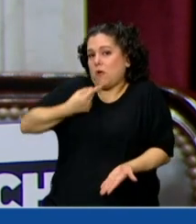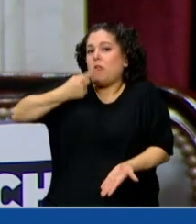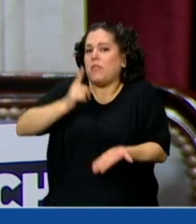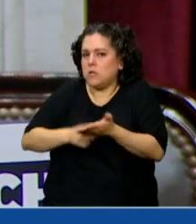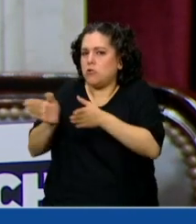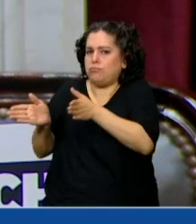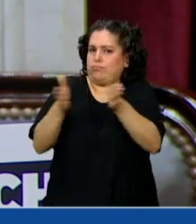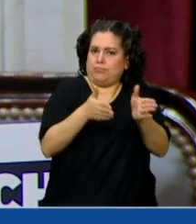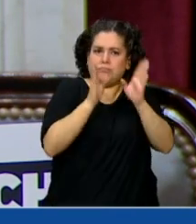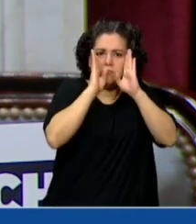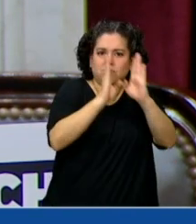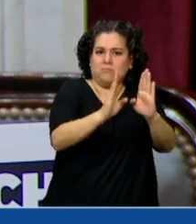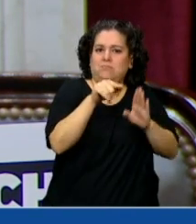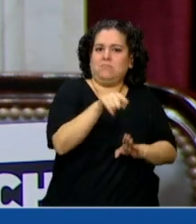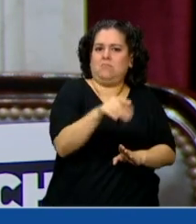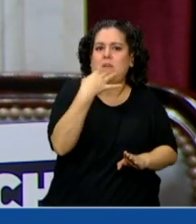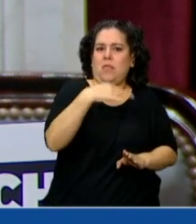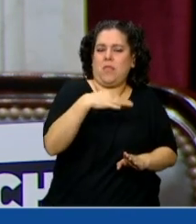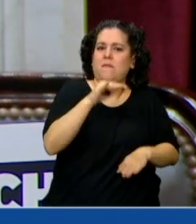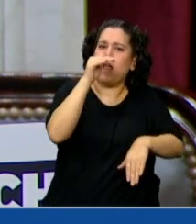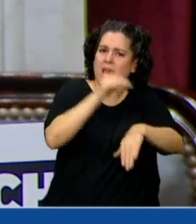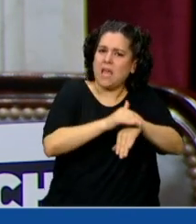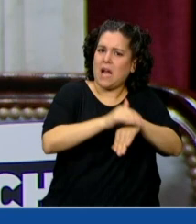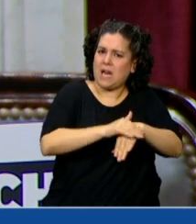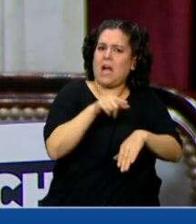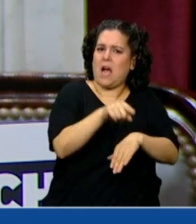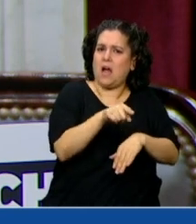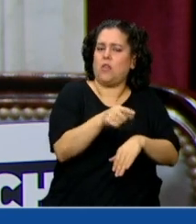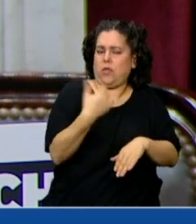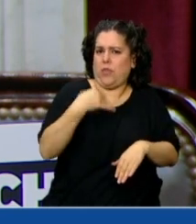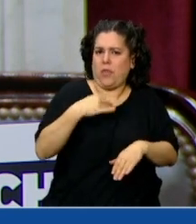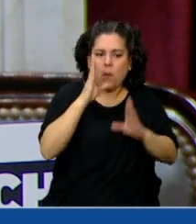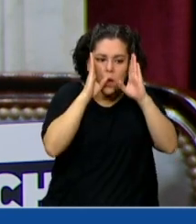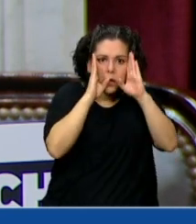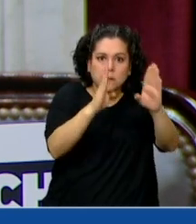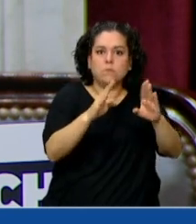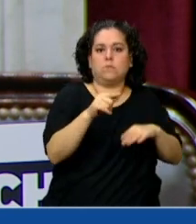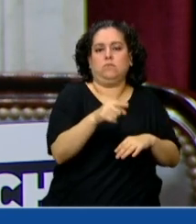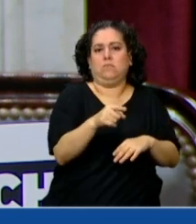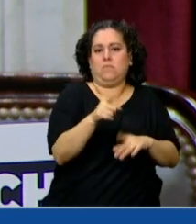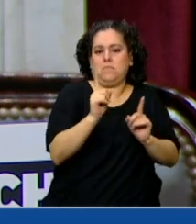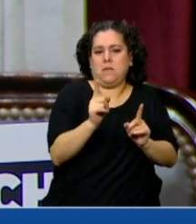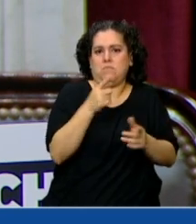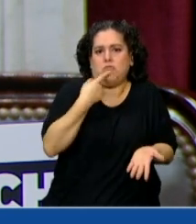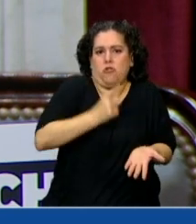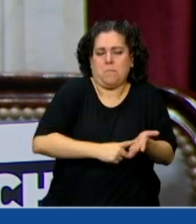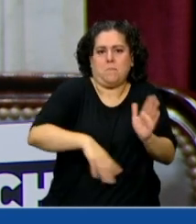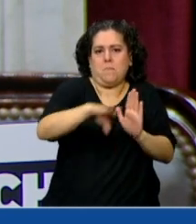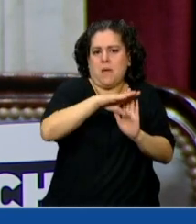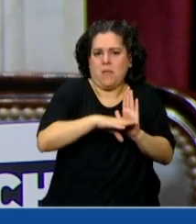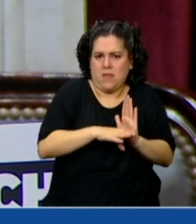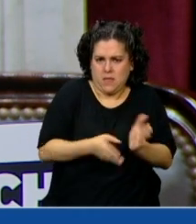que son los encargados de, teóricamente, llevar adelante estas medidas.